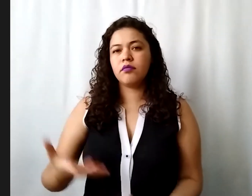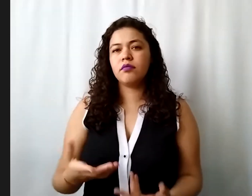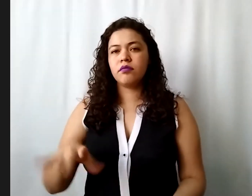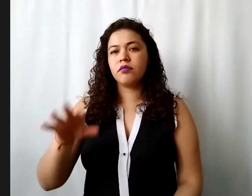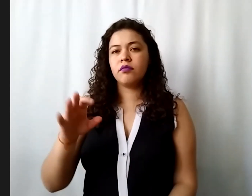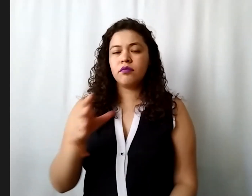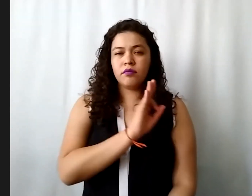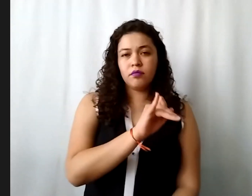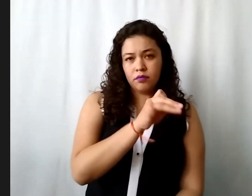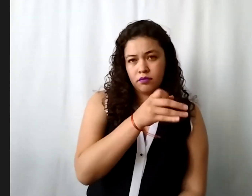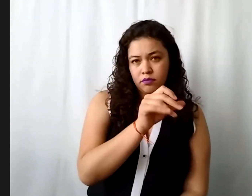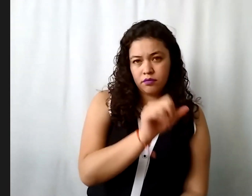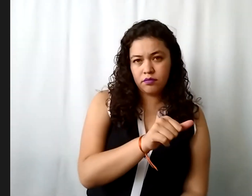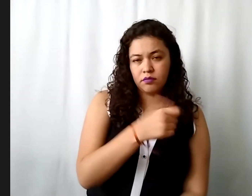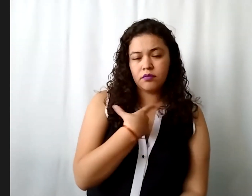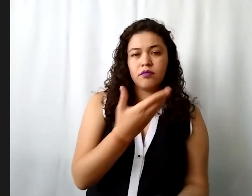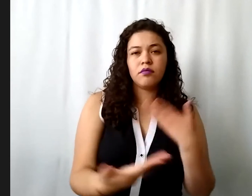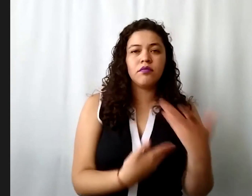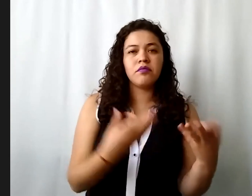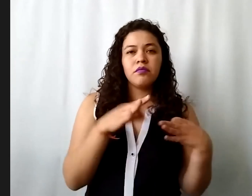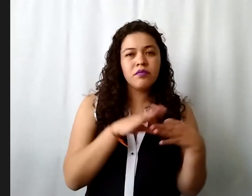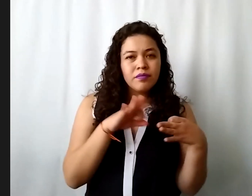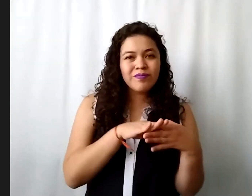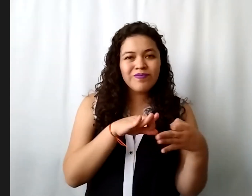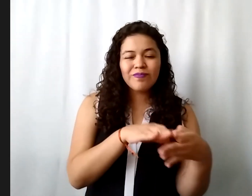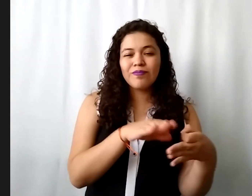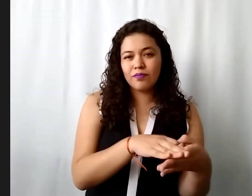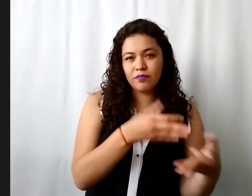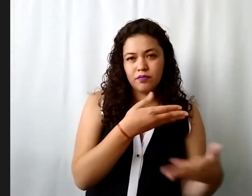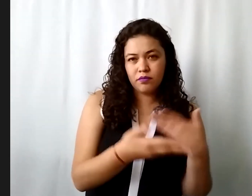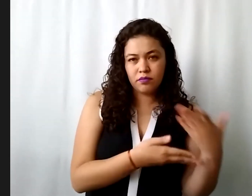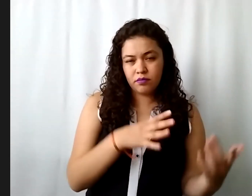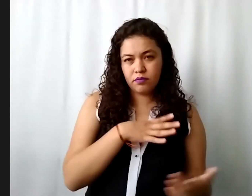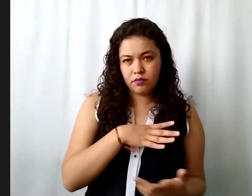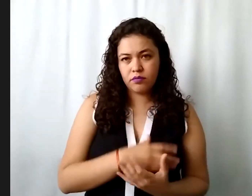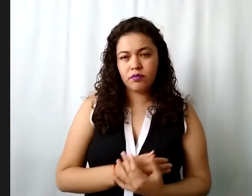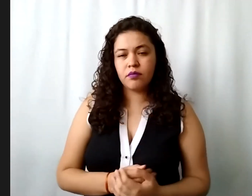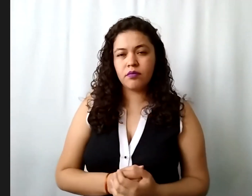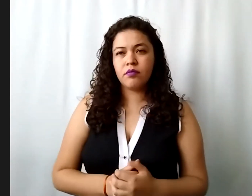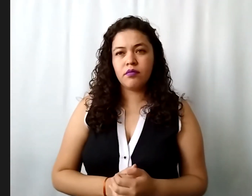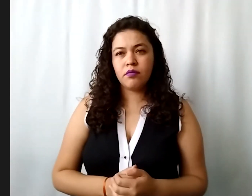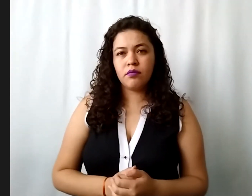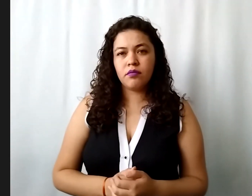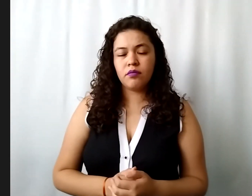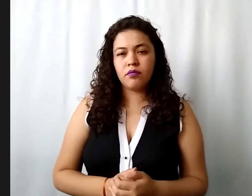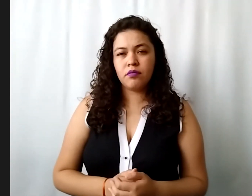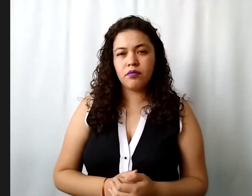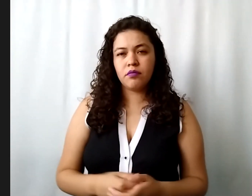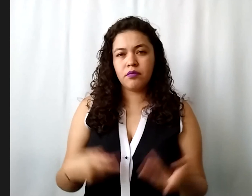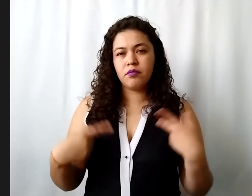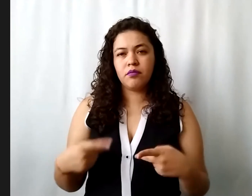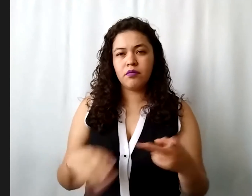fija es la que recibe un servicio de manera constante que es parte de la persona usuaria